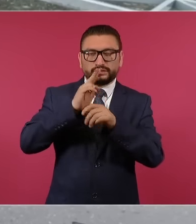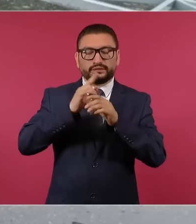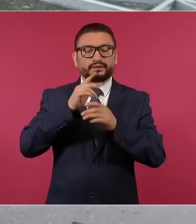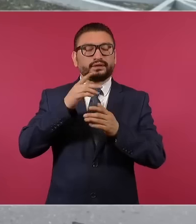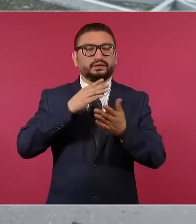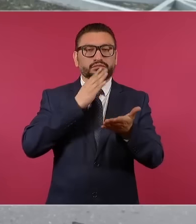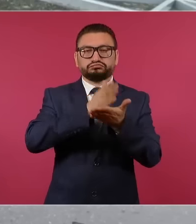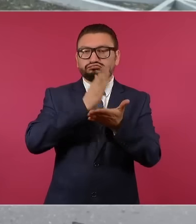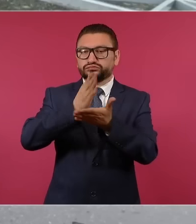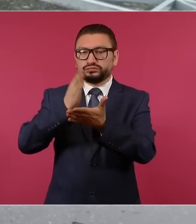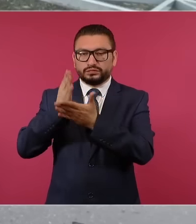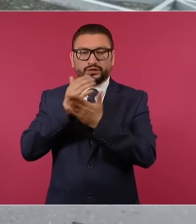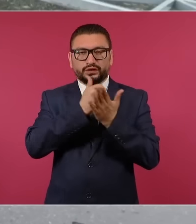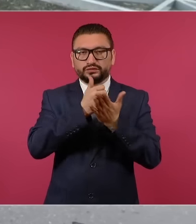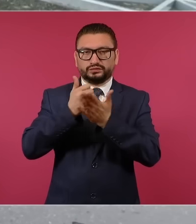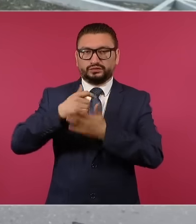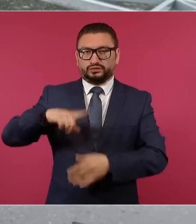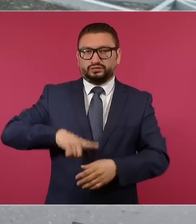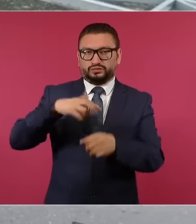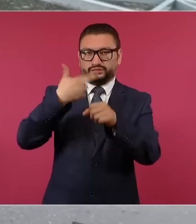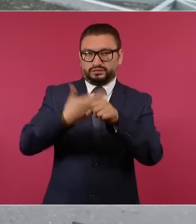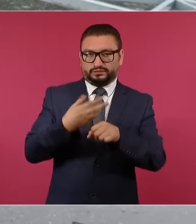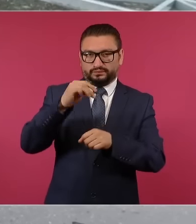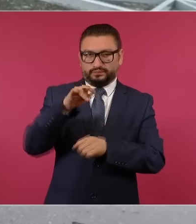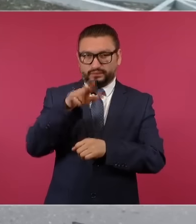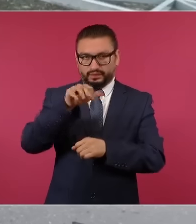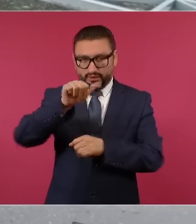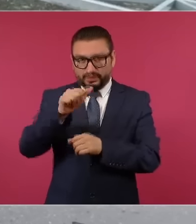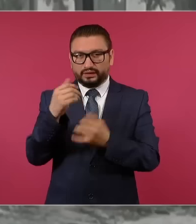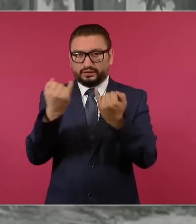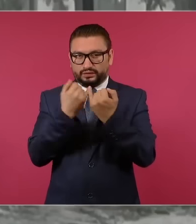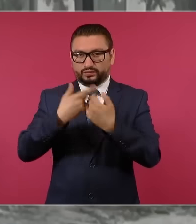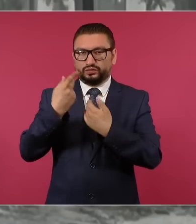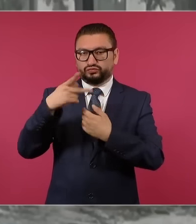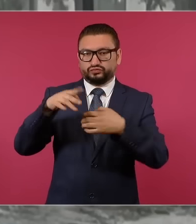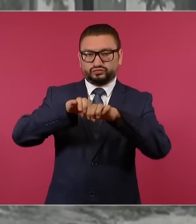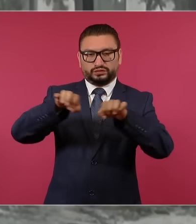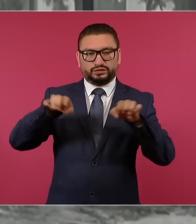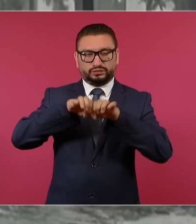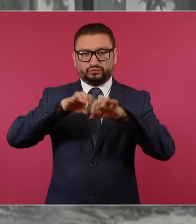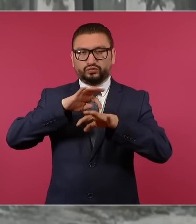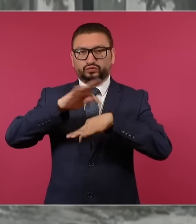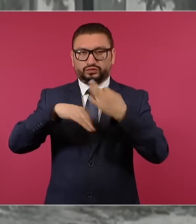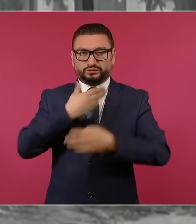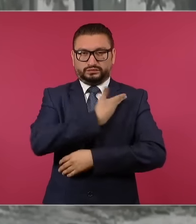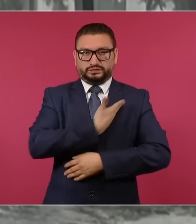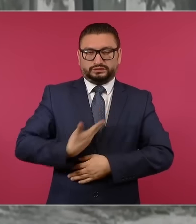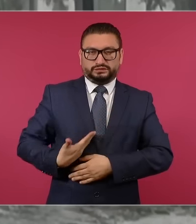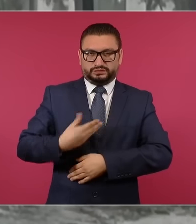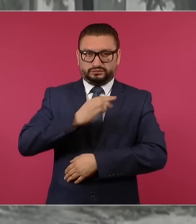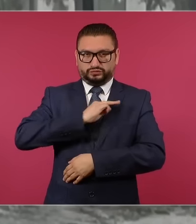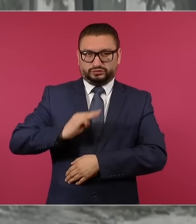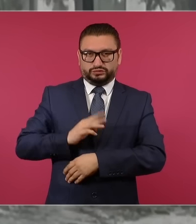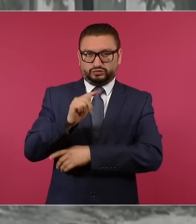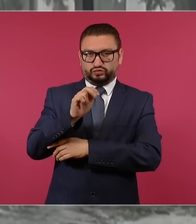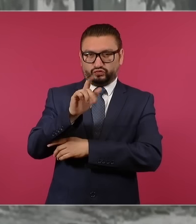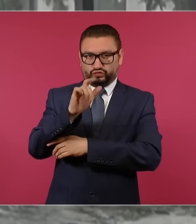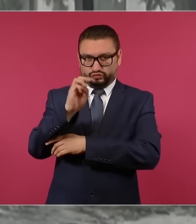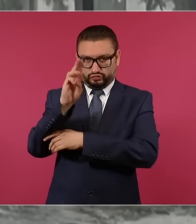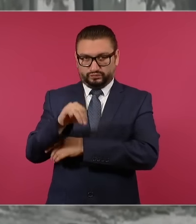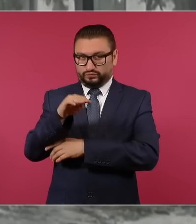con la gobernadora Mara Lezama y su gabinete y el presidente municipal de Tulum,